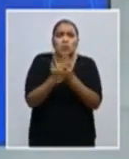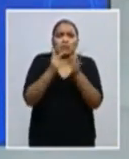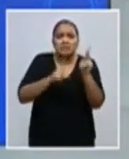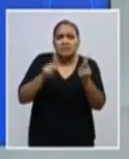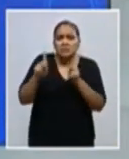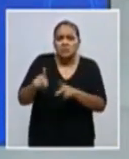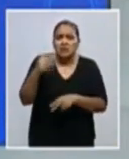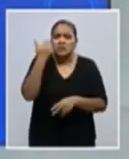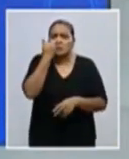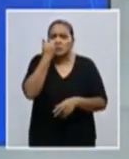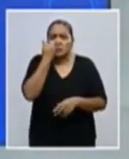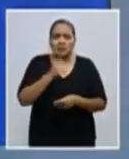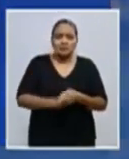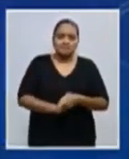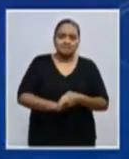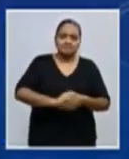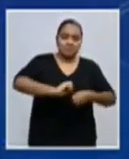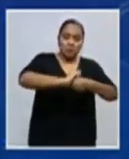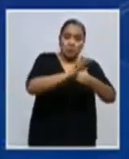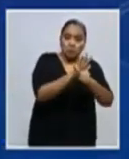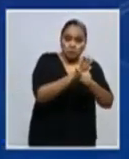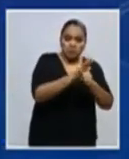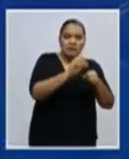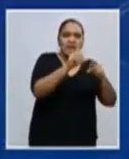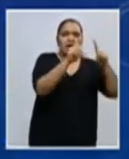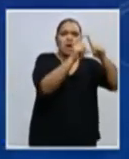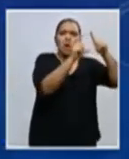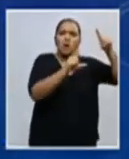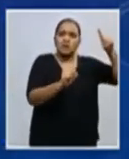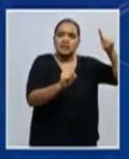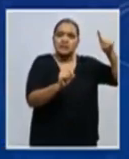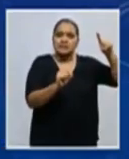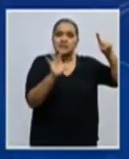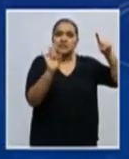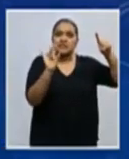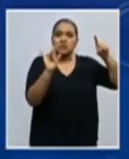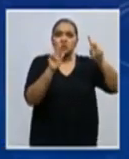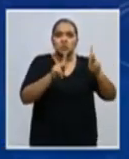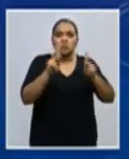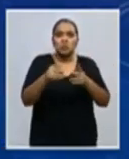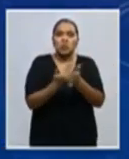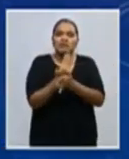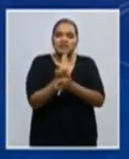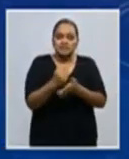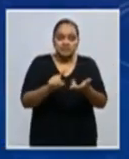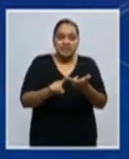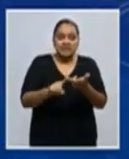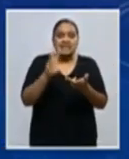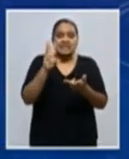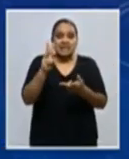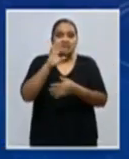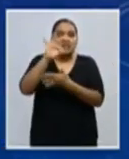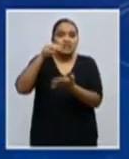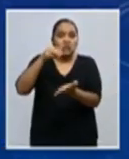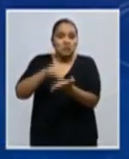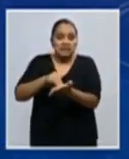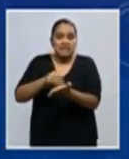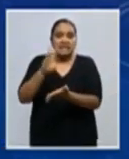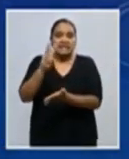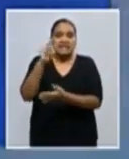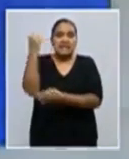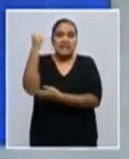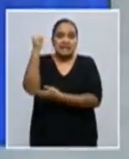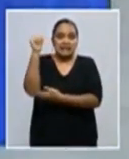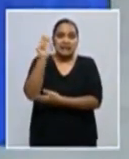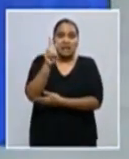Siempre Cortés con 18 nuevos casos. 6 de Francisco Morazán, 6 de Atlántida, 2 de Colón y 1